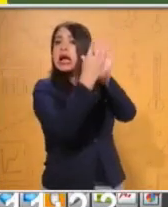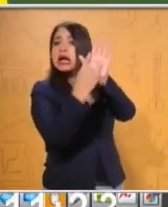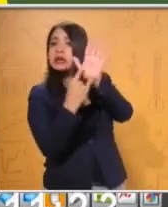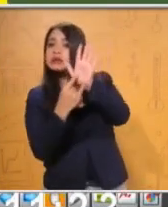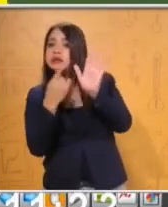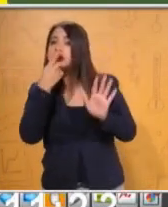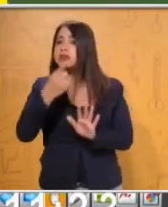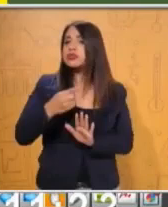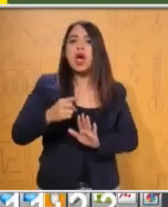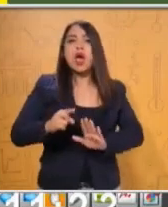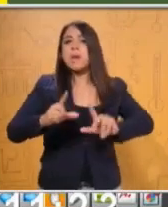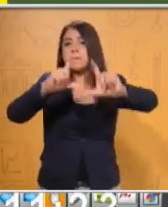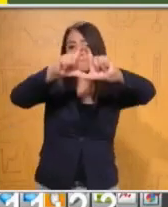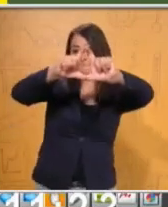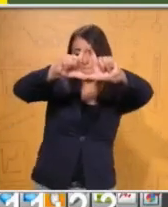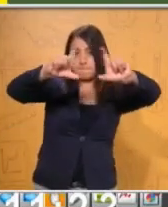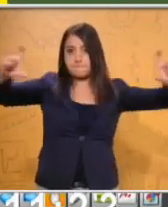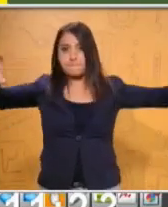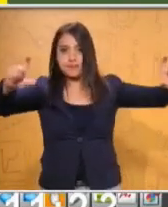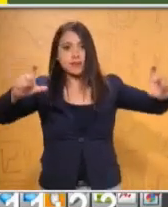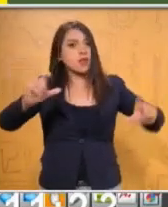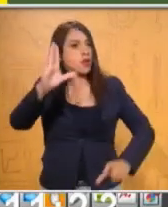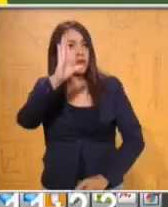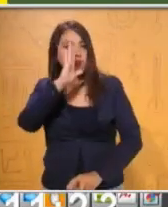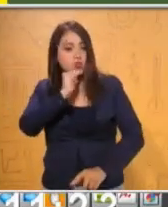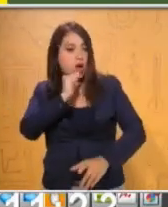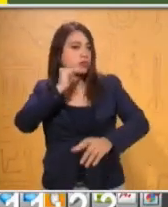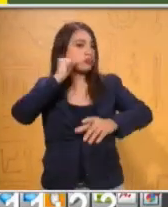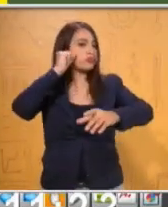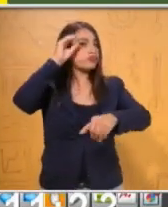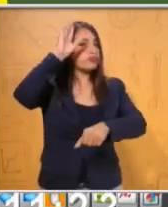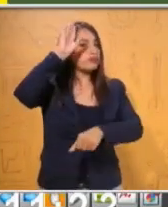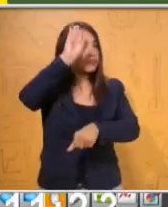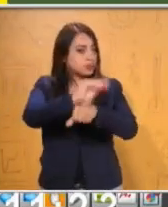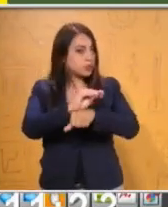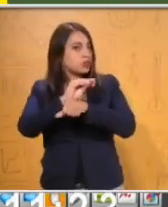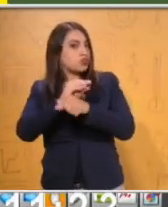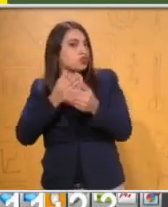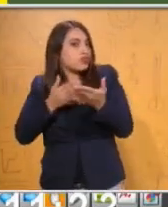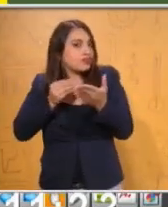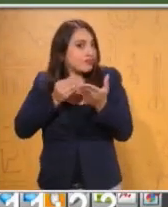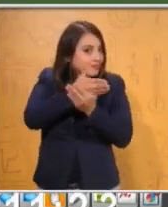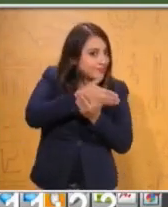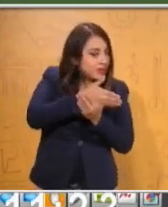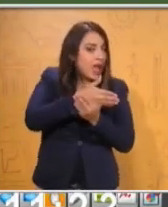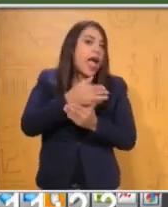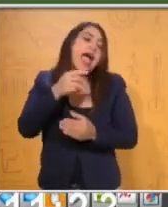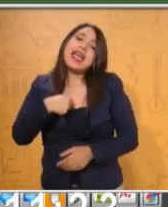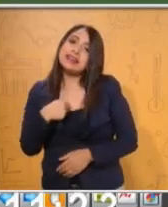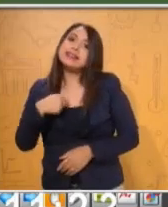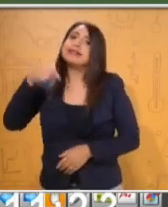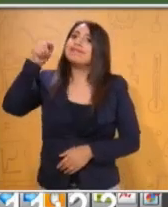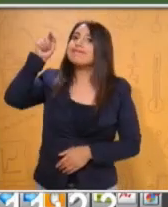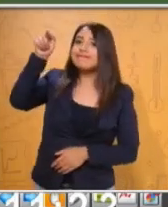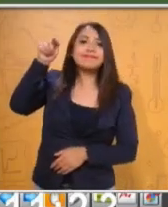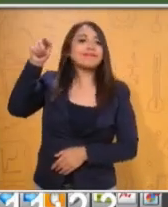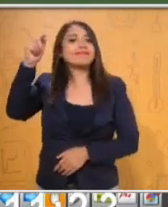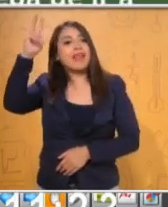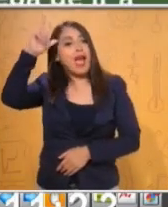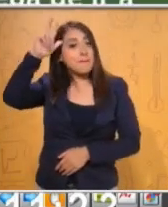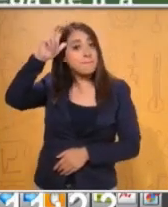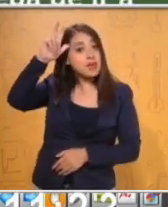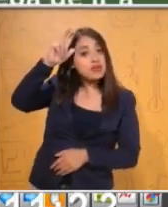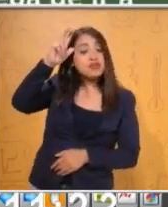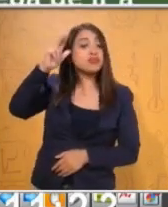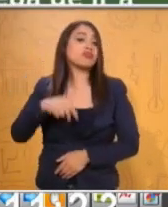estrictamente bajo las penas consiguientes. Era un gigante egoísta. Los pobres niños